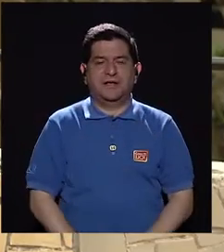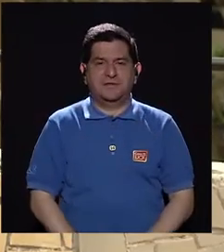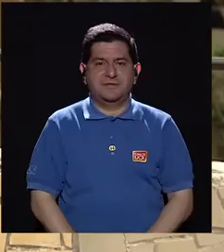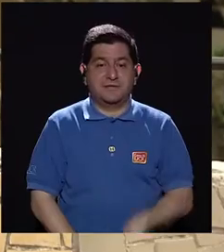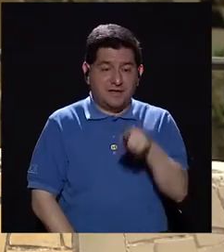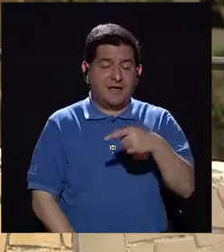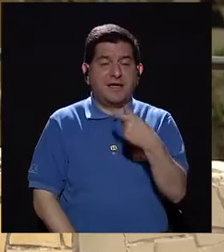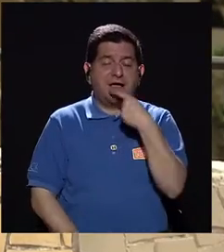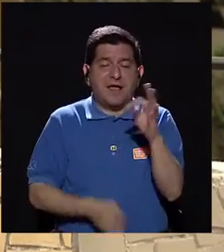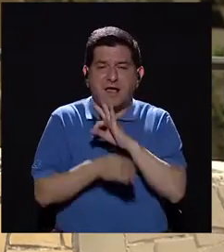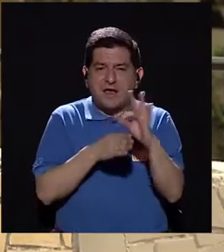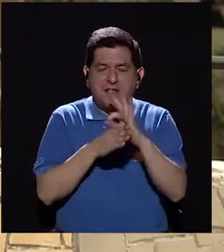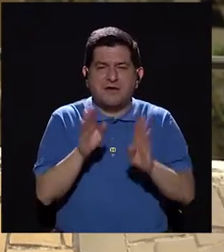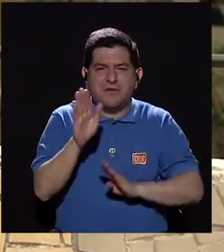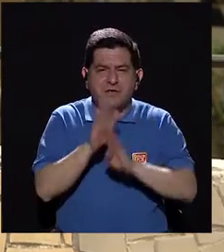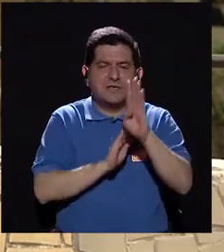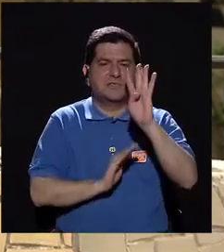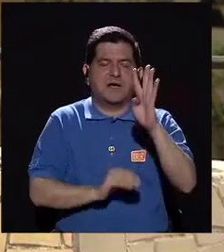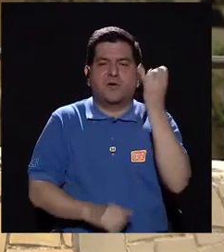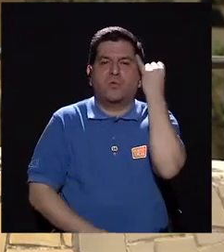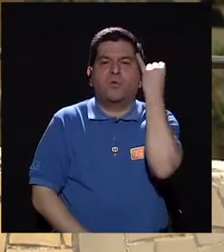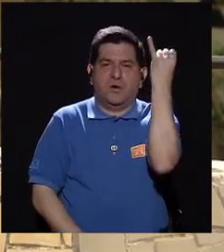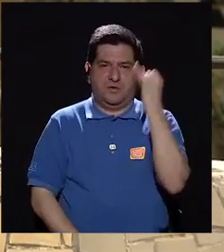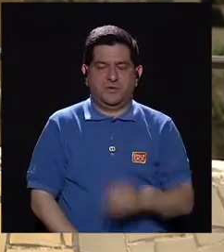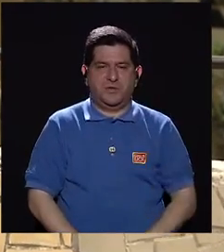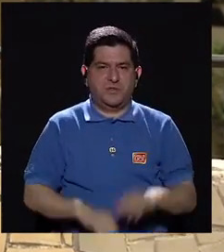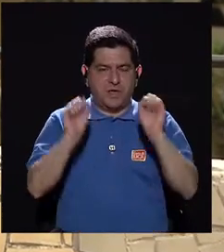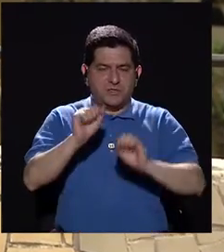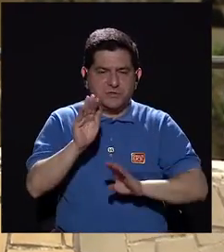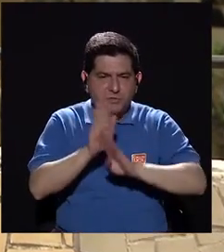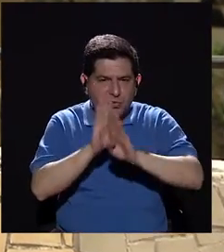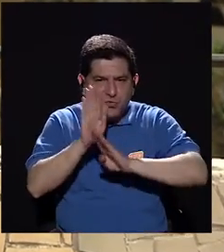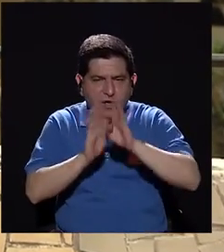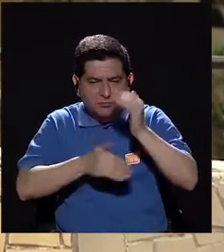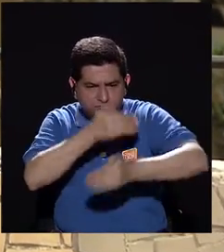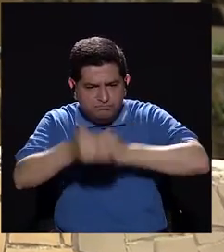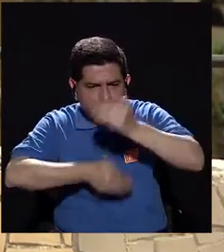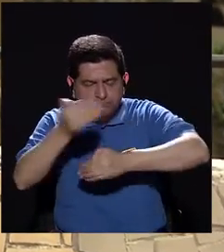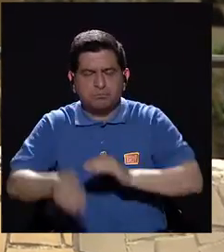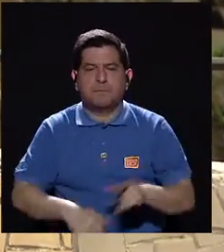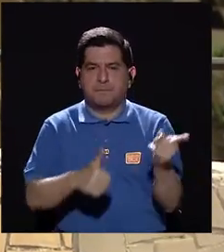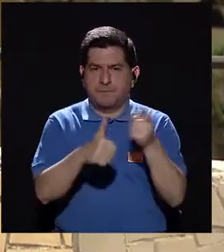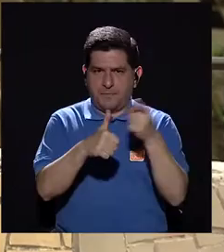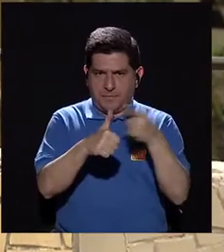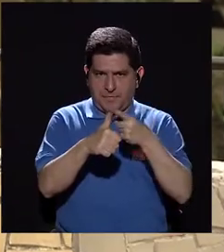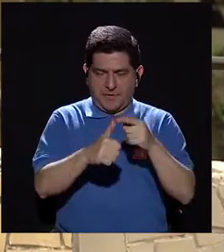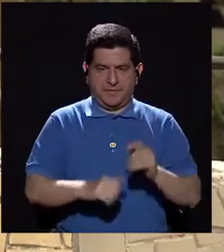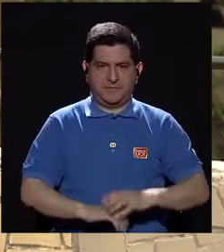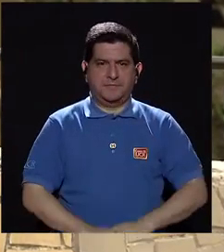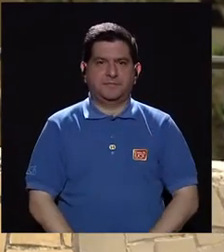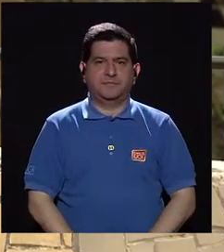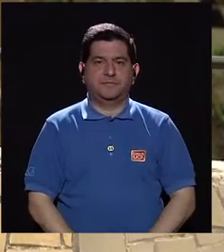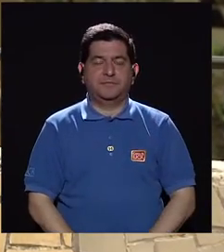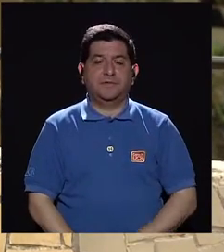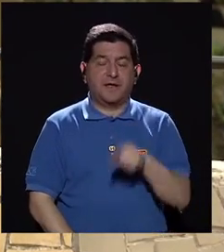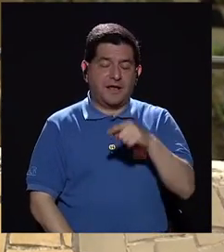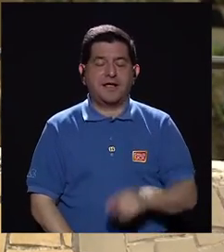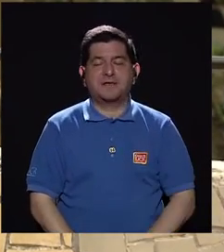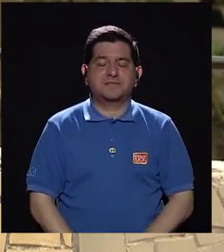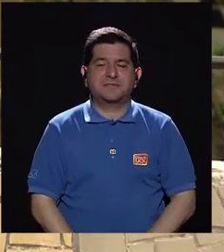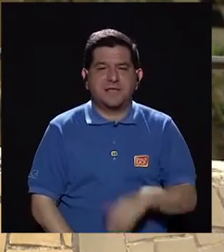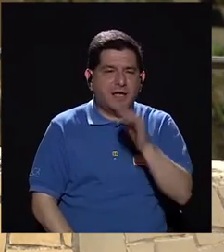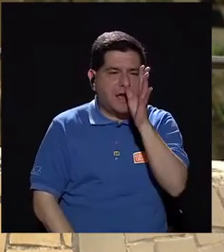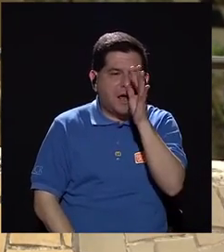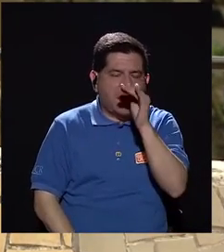Dentro de la risoterapia, les voy a desarrollar cuatro conceptos de cómo se puede desarrollar la risoterapia. Número uno está el humor